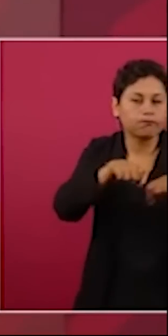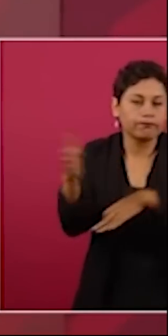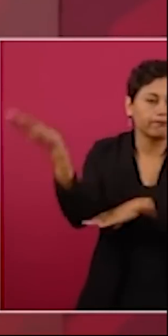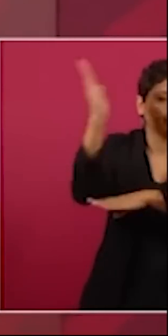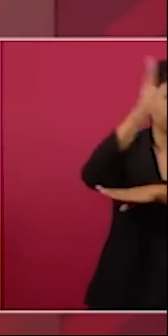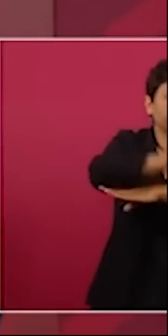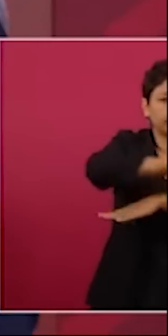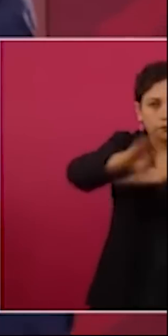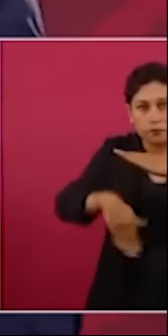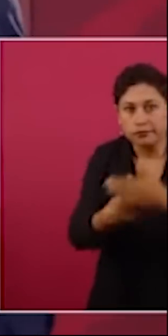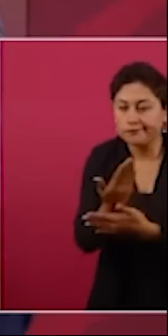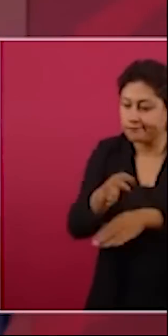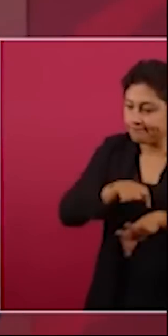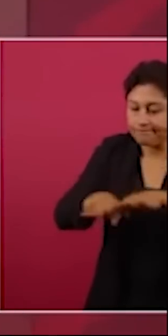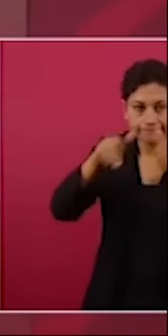entonces